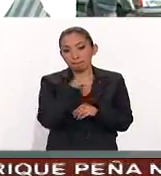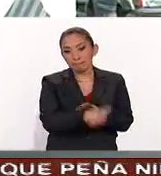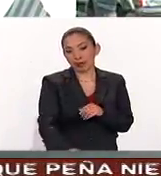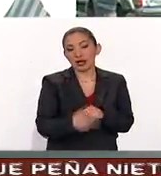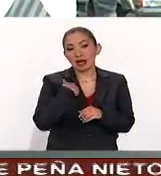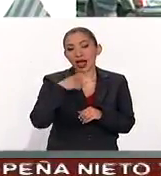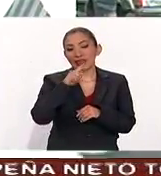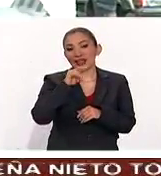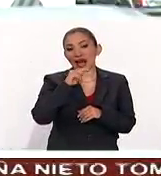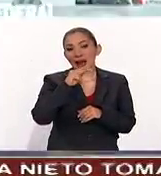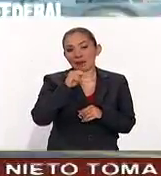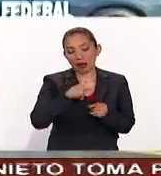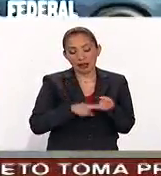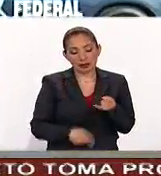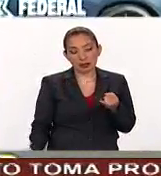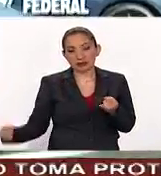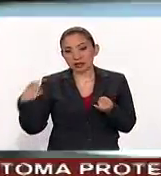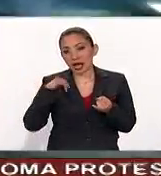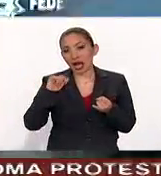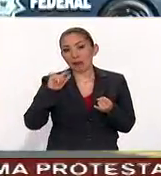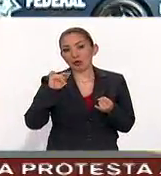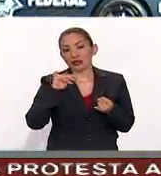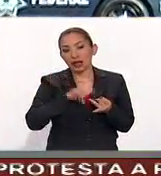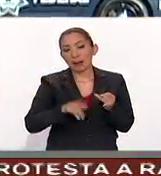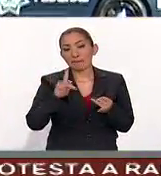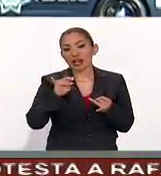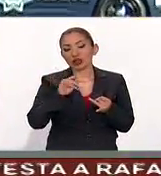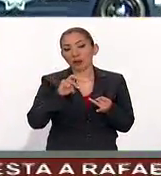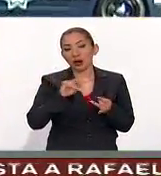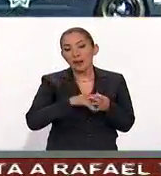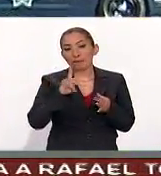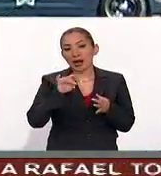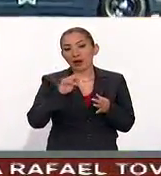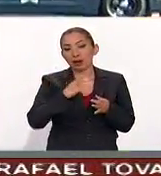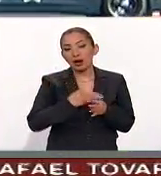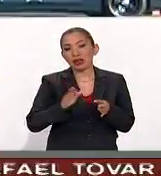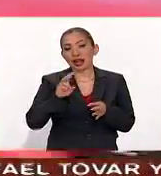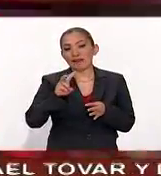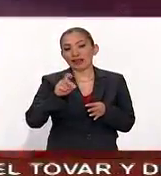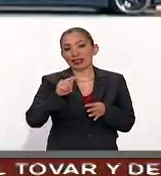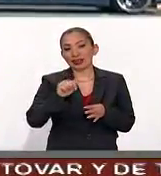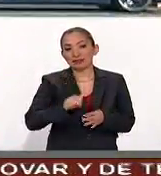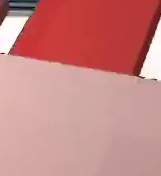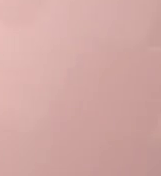son las de Tlalpan, Alpulleca, Paso Morelos, Palo Blanco y La Venta.